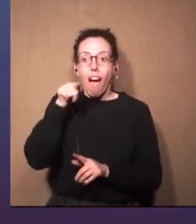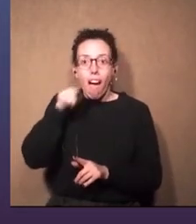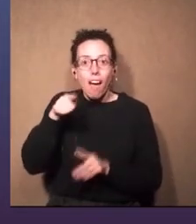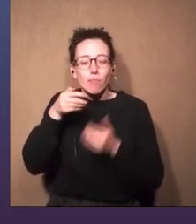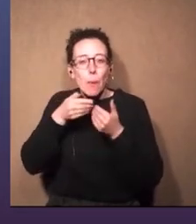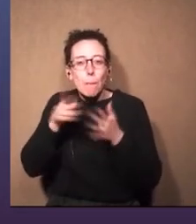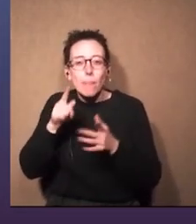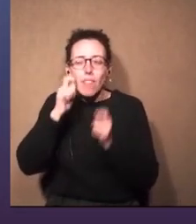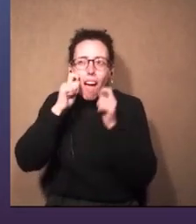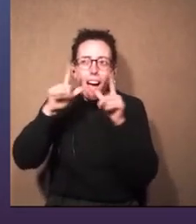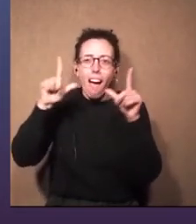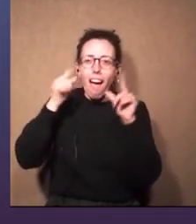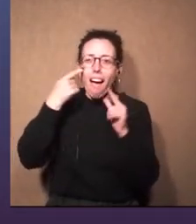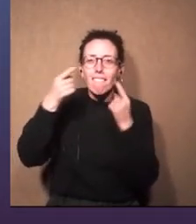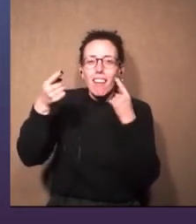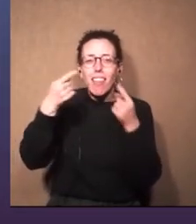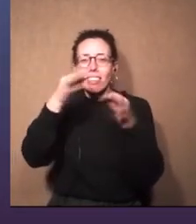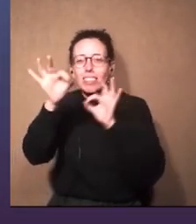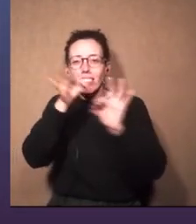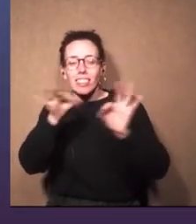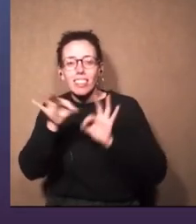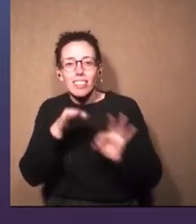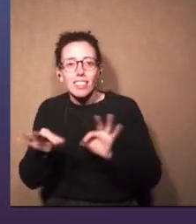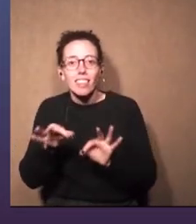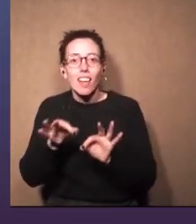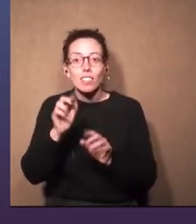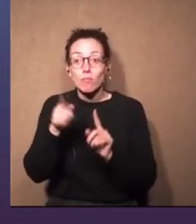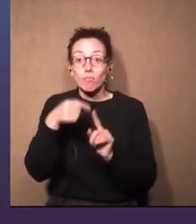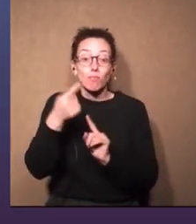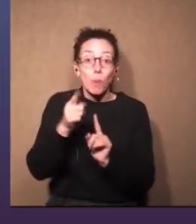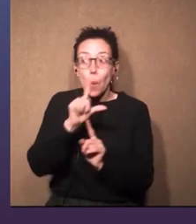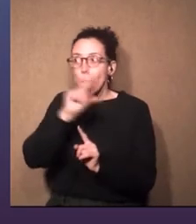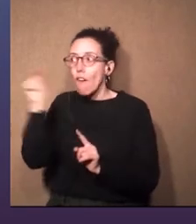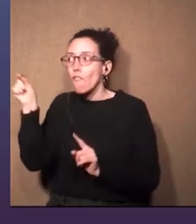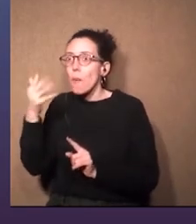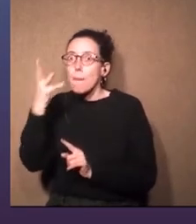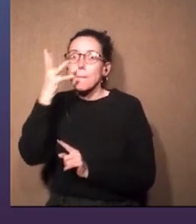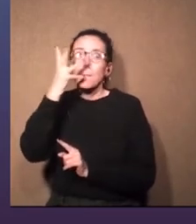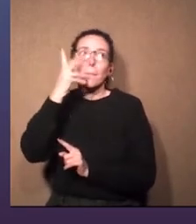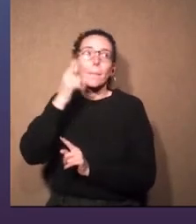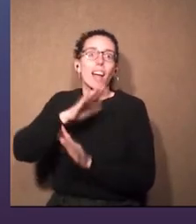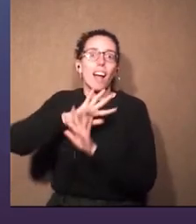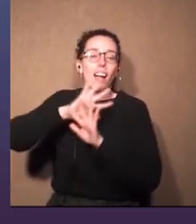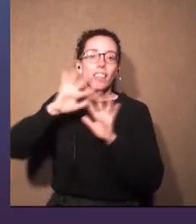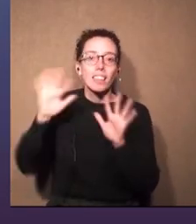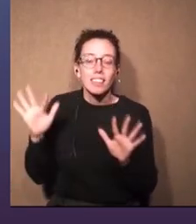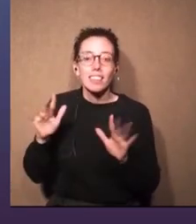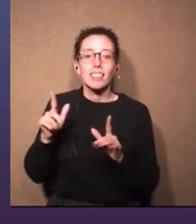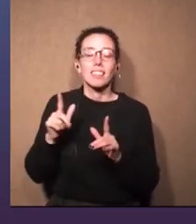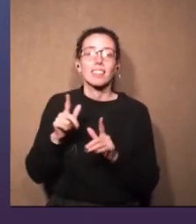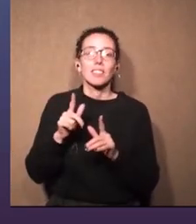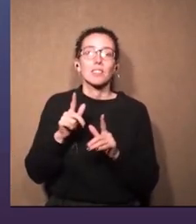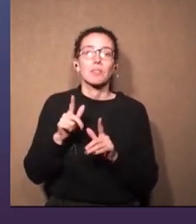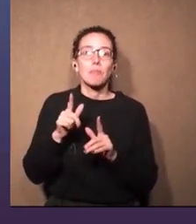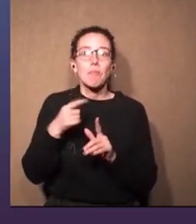empecé a prestar atención a detalles y todo, y cuando salí, salí como maravillada y como